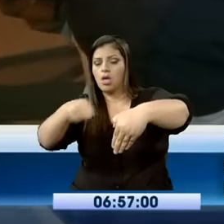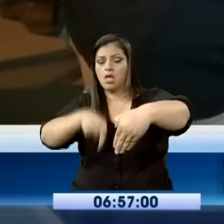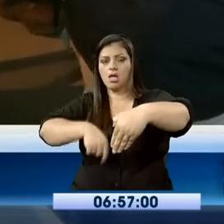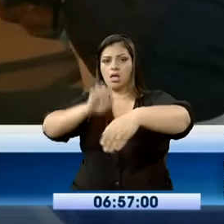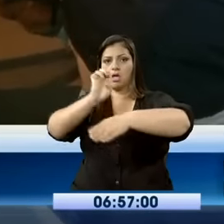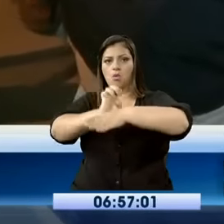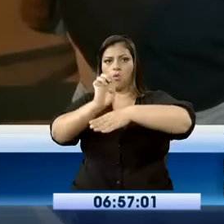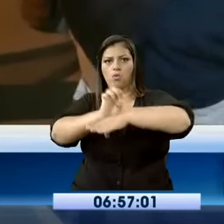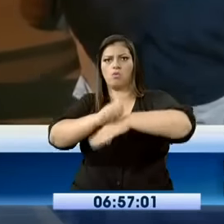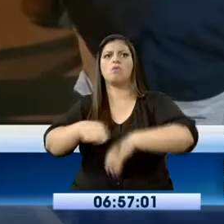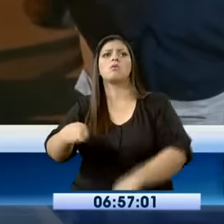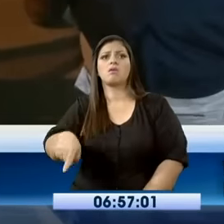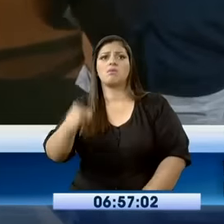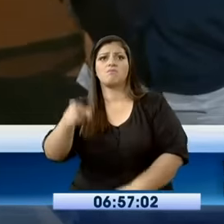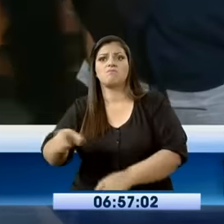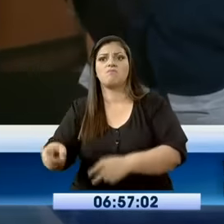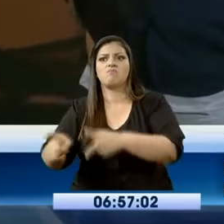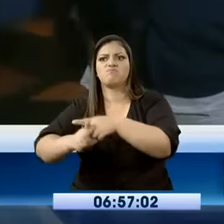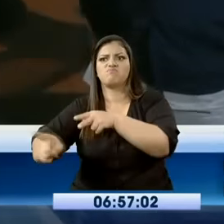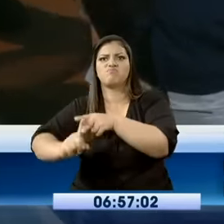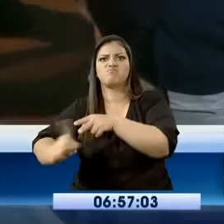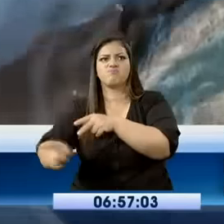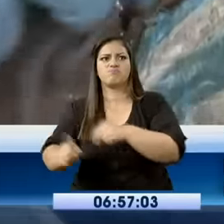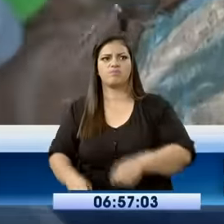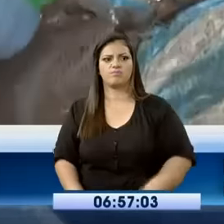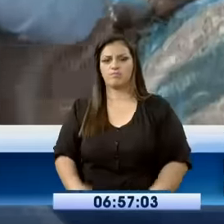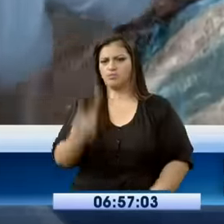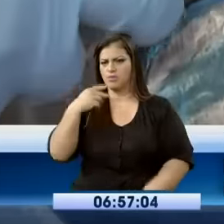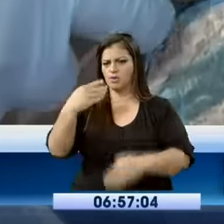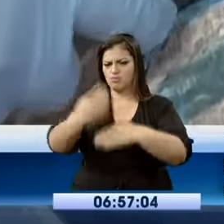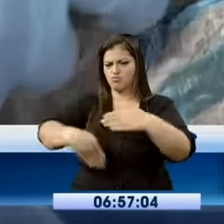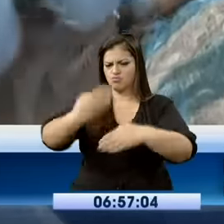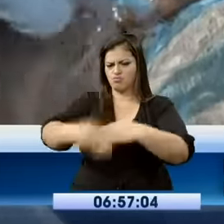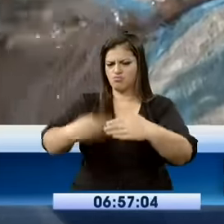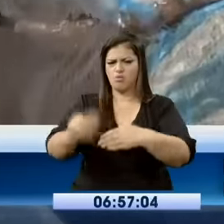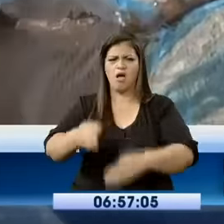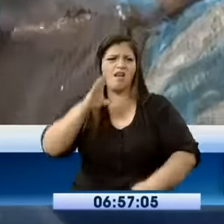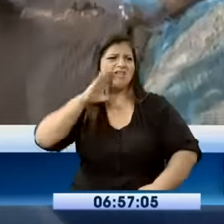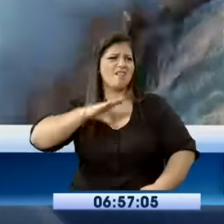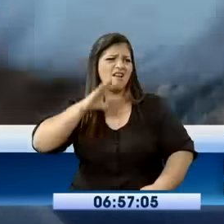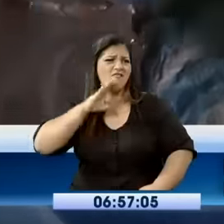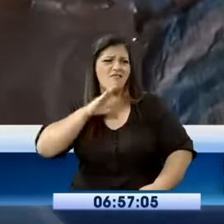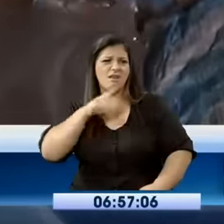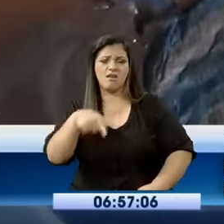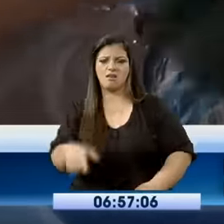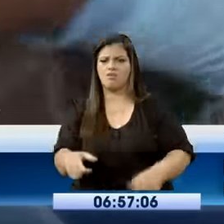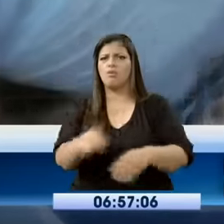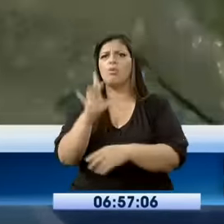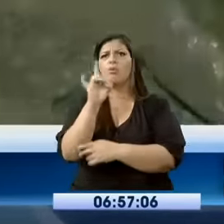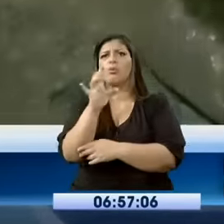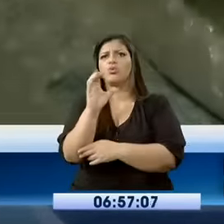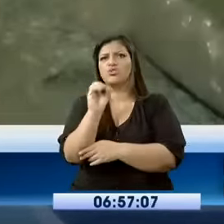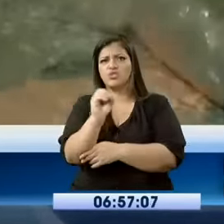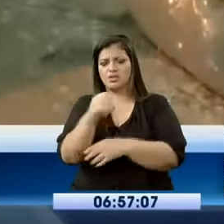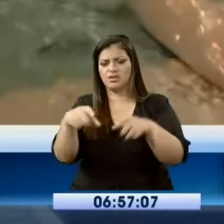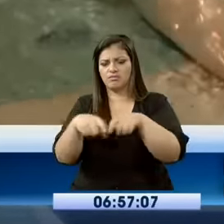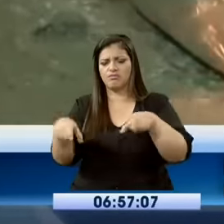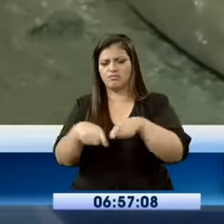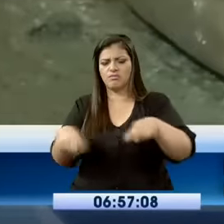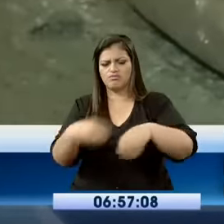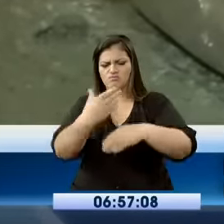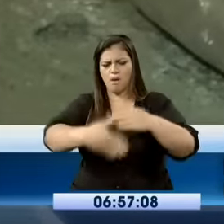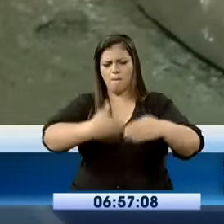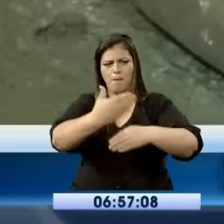bloques estaban envueltos con cinta de embalaje color café. 80 paquetes se encontraban prensados, mientras que los 50